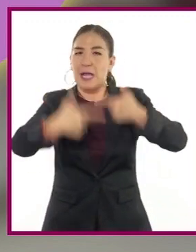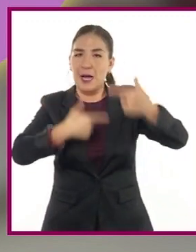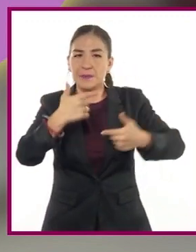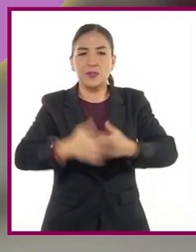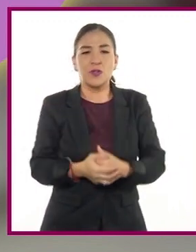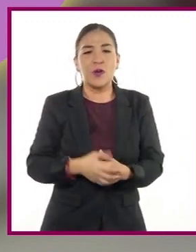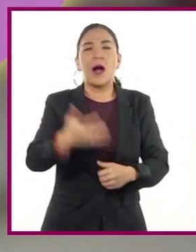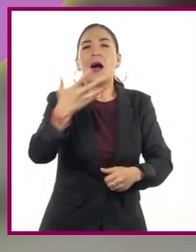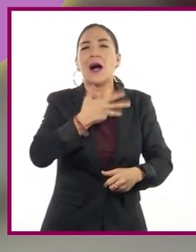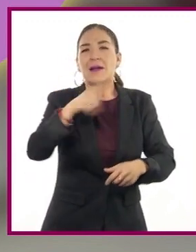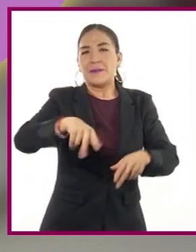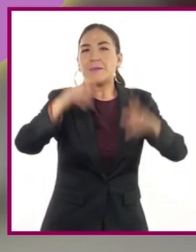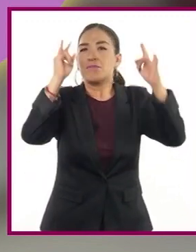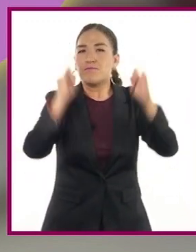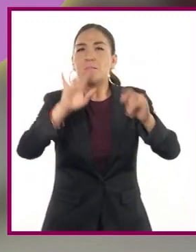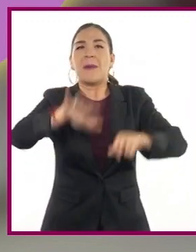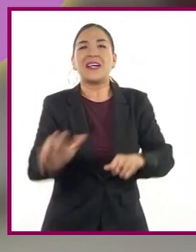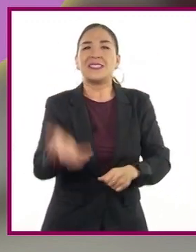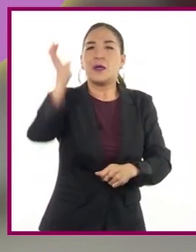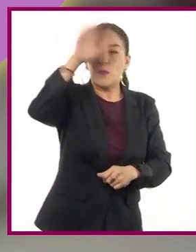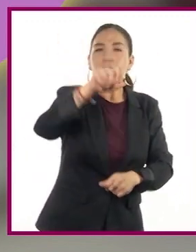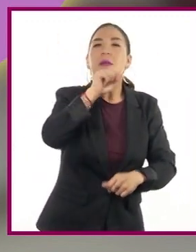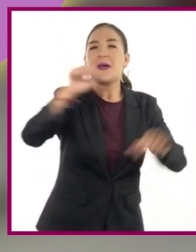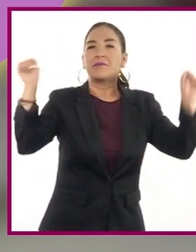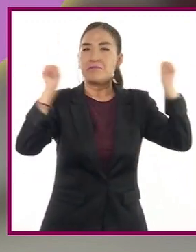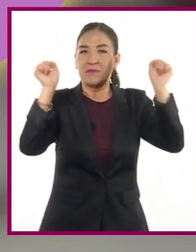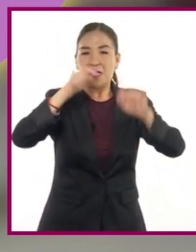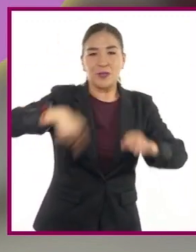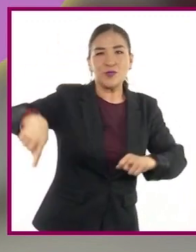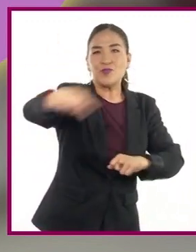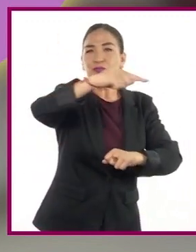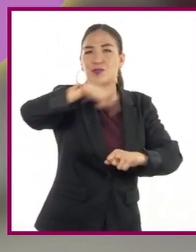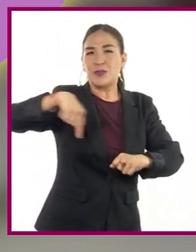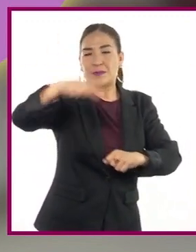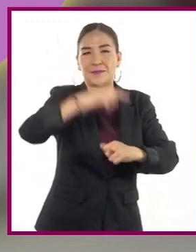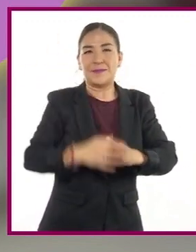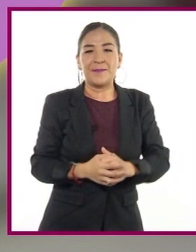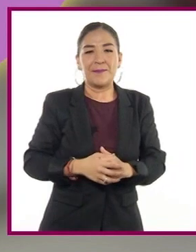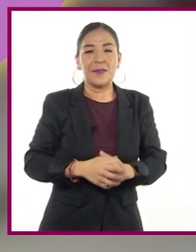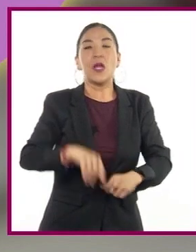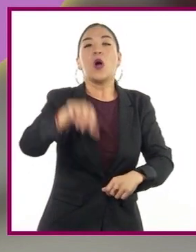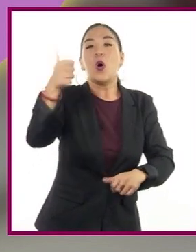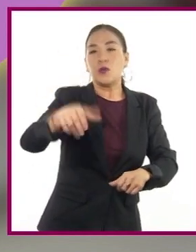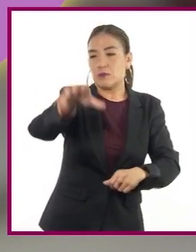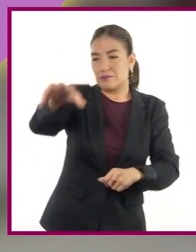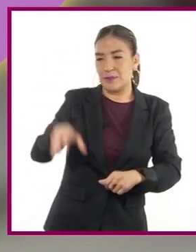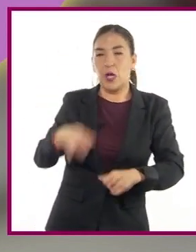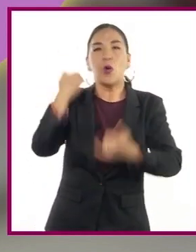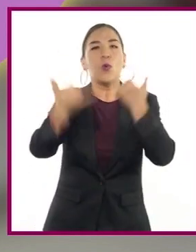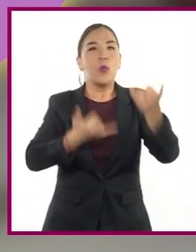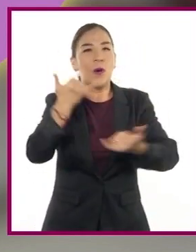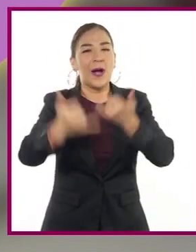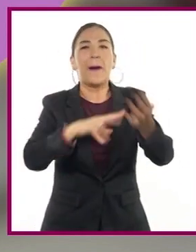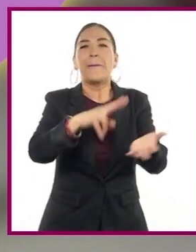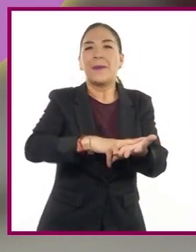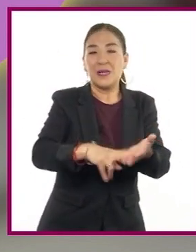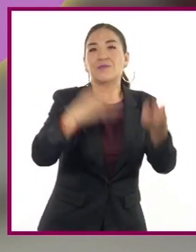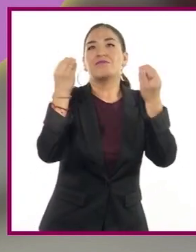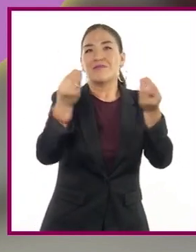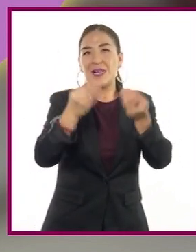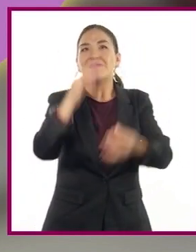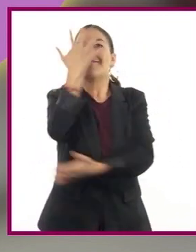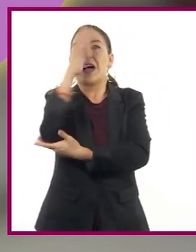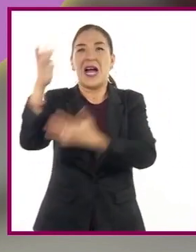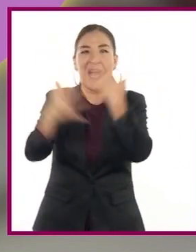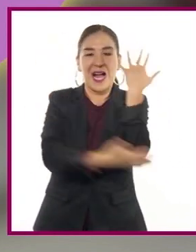básquetbol y hasta una trotapista. En otro lado está el área verde con muchos, muchos